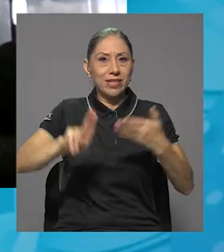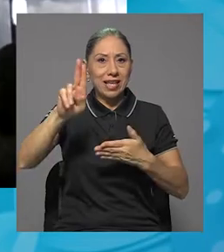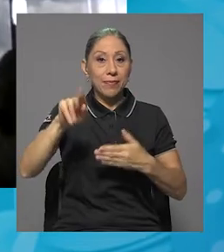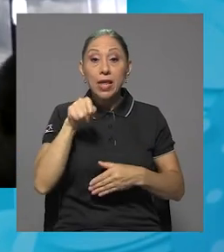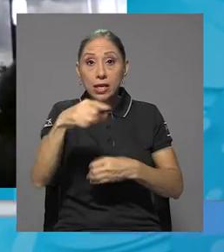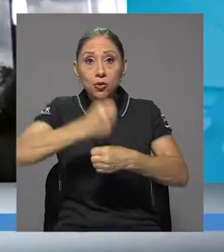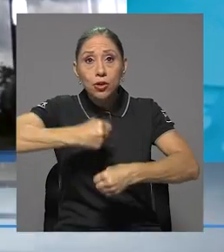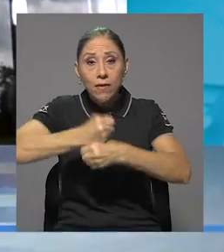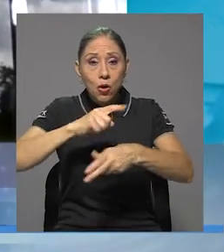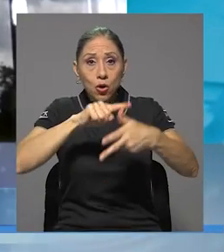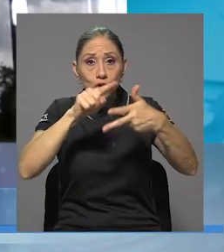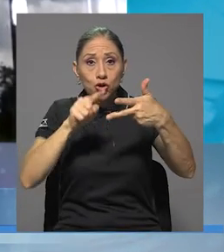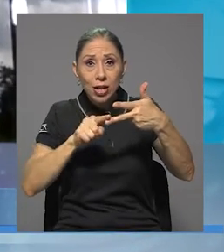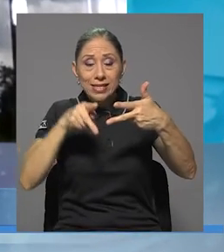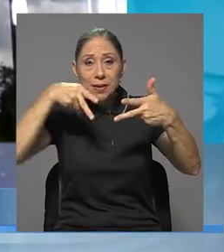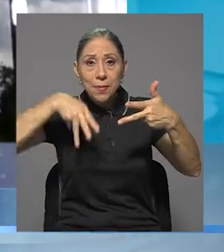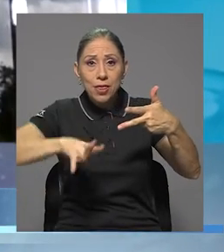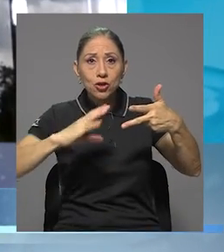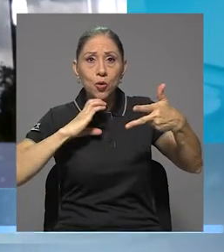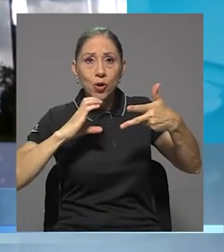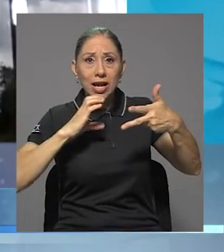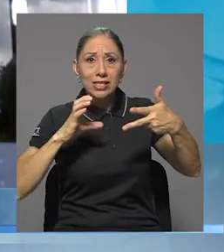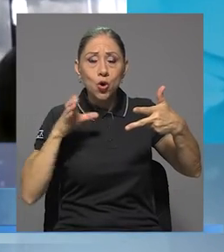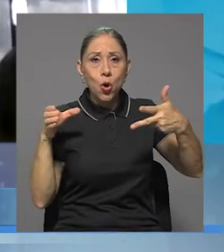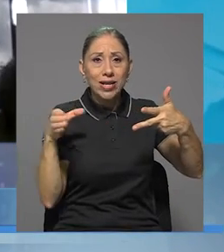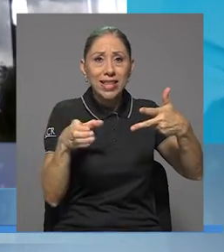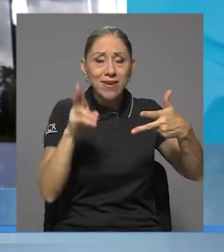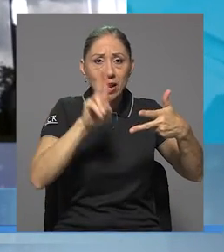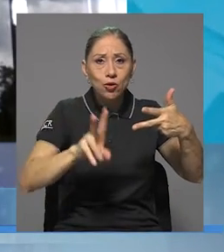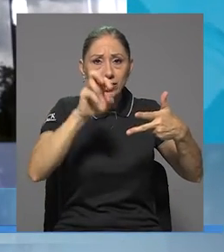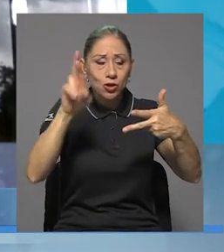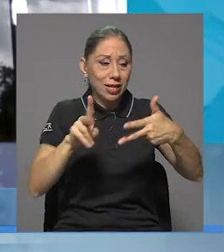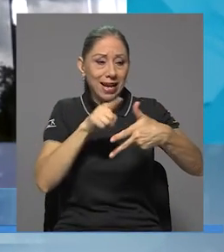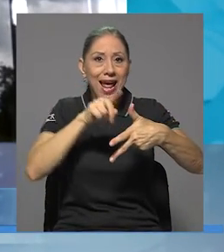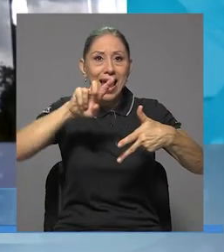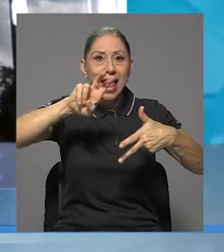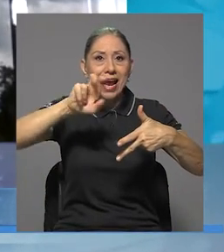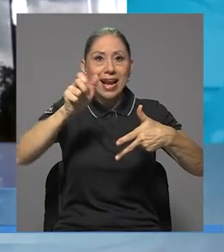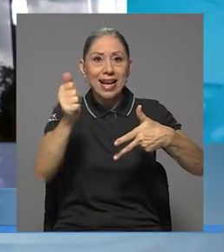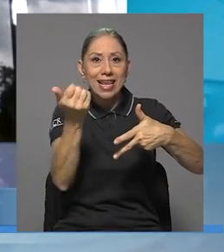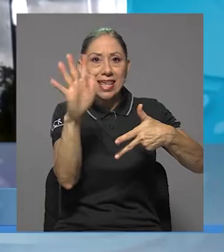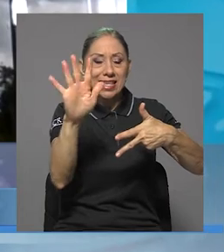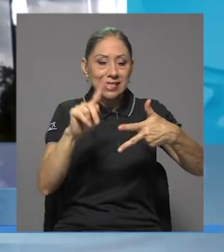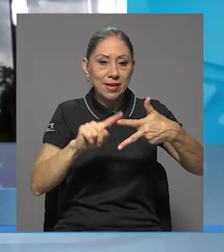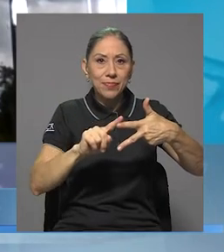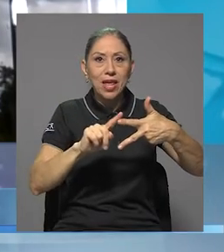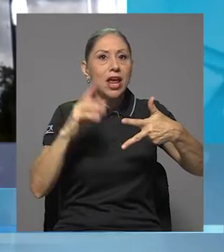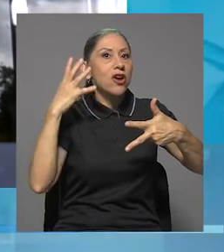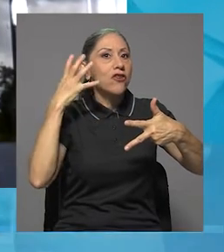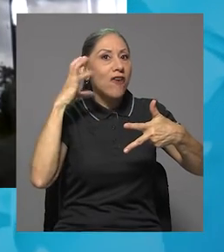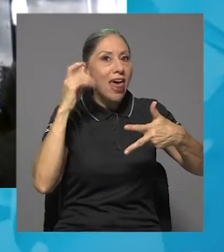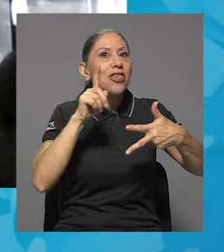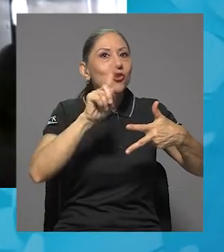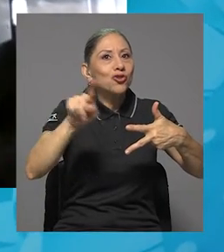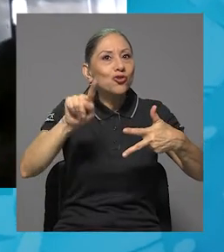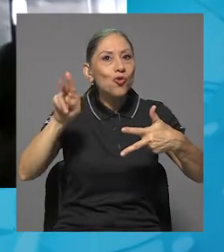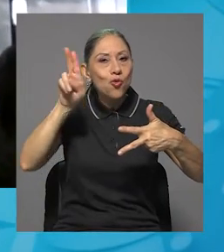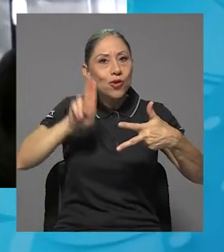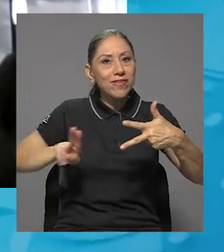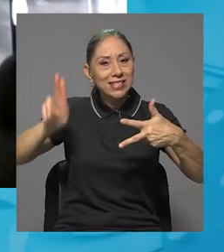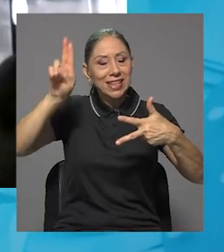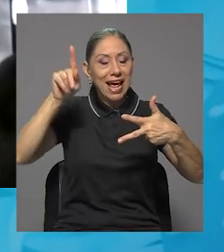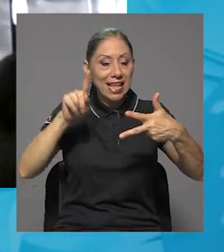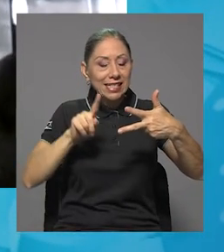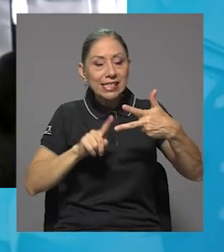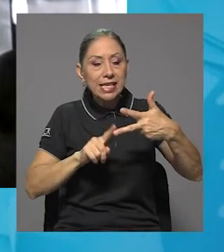aporte de los tres medios de comunicación colectiva de la Universidad de Costa Rica, Canal 15, Radio Universidad, bueno las radios